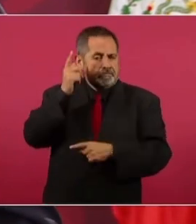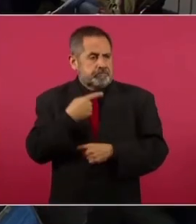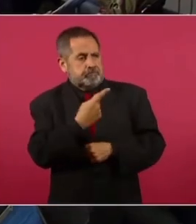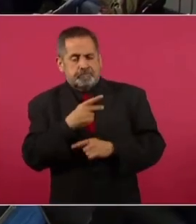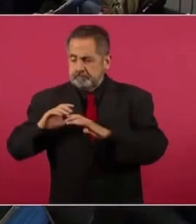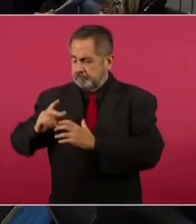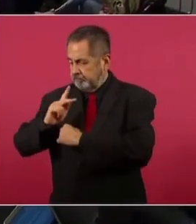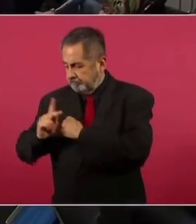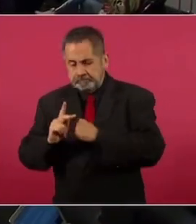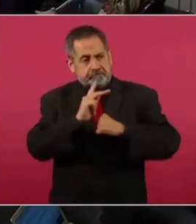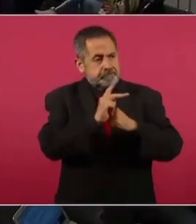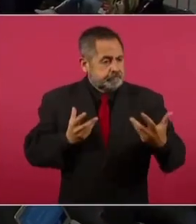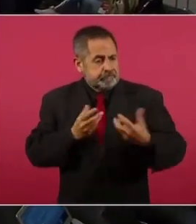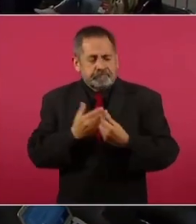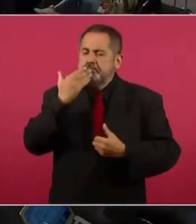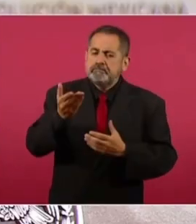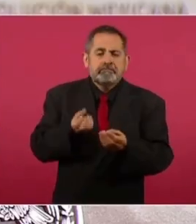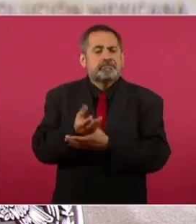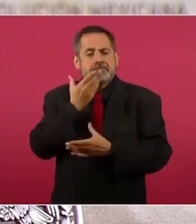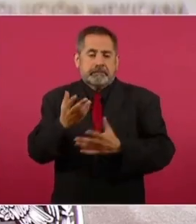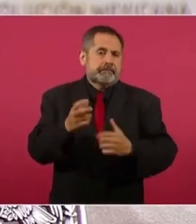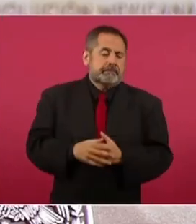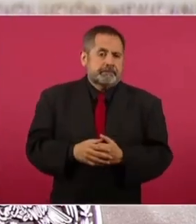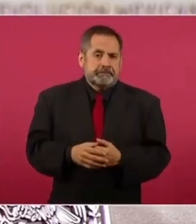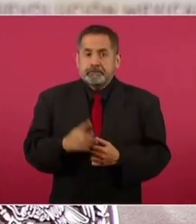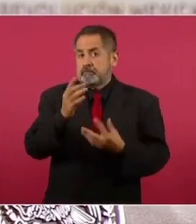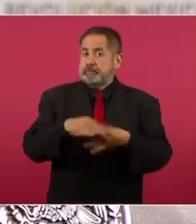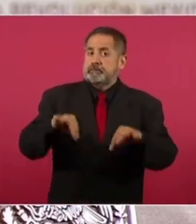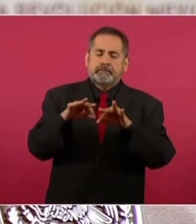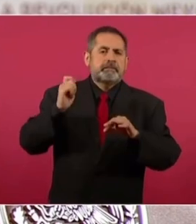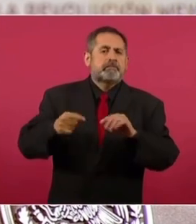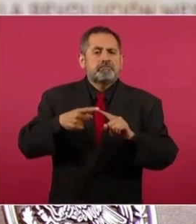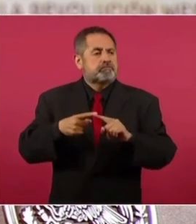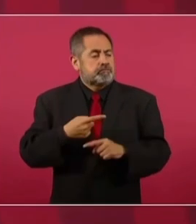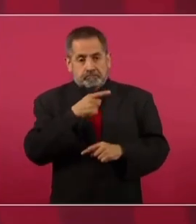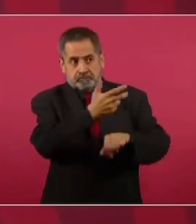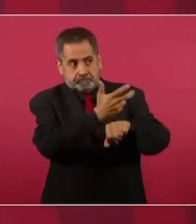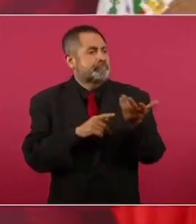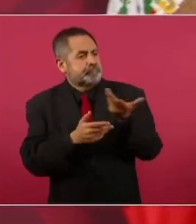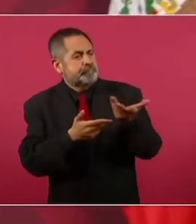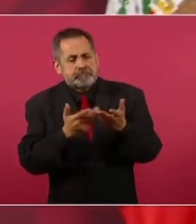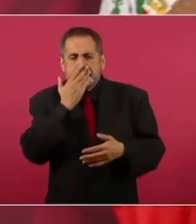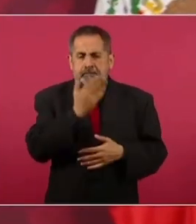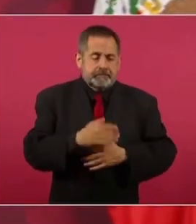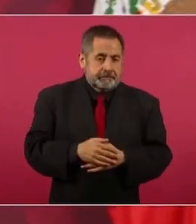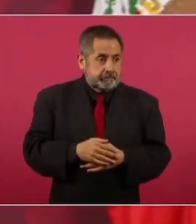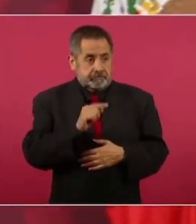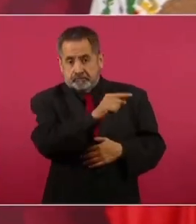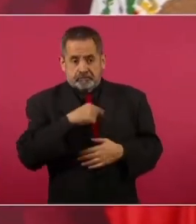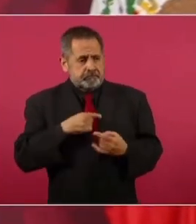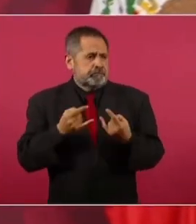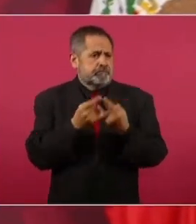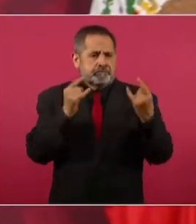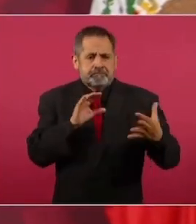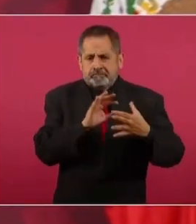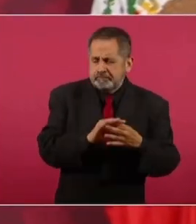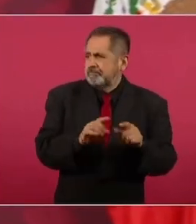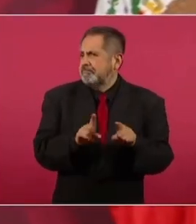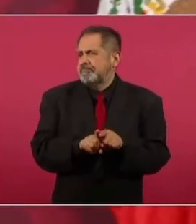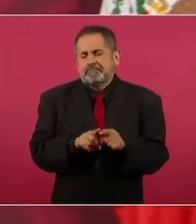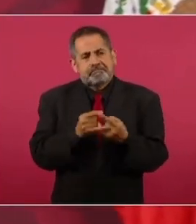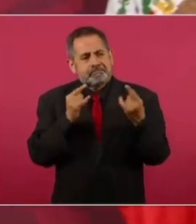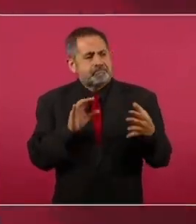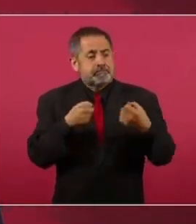nuestros pueblos. Es muy importante mantener una buena relación. Nos une historia, nos une